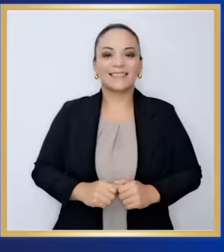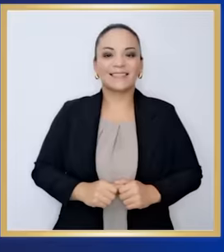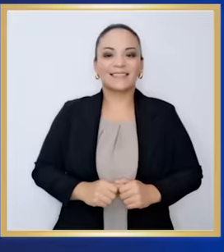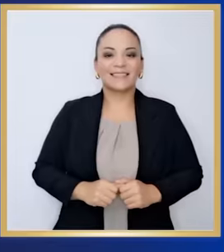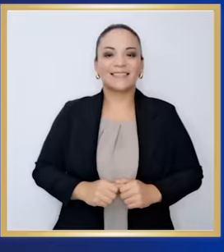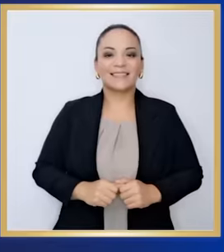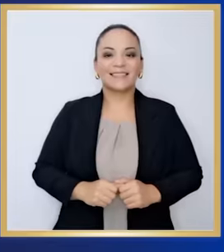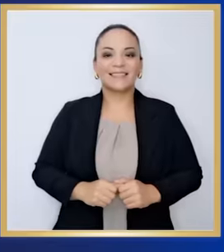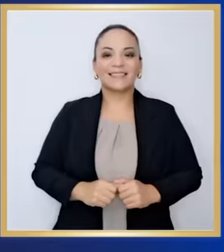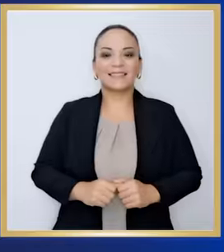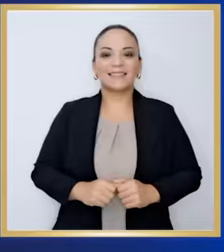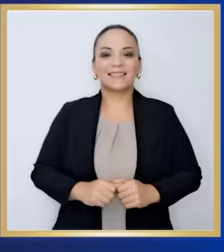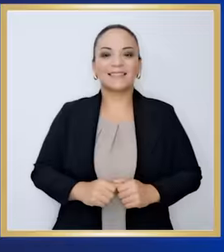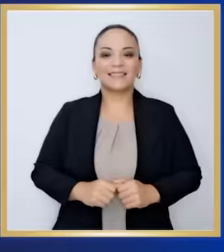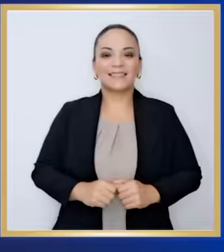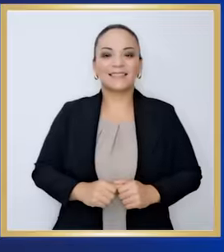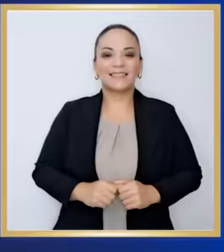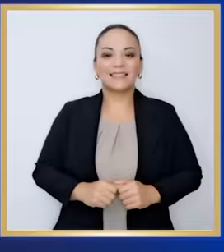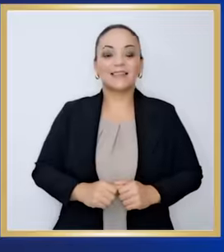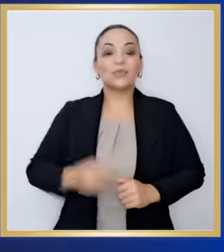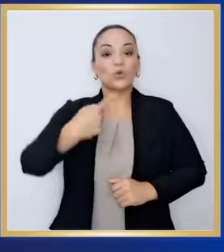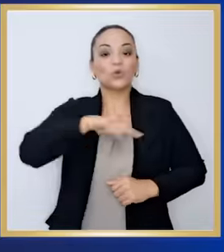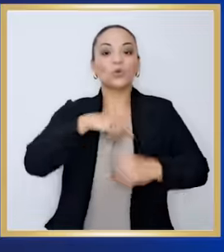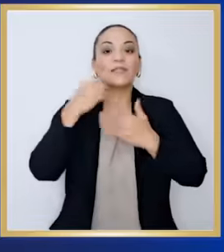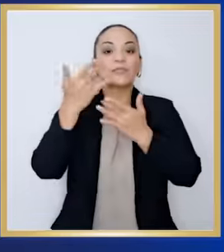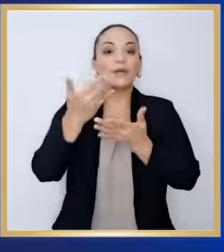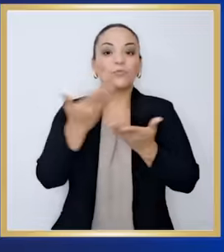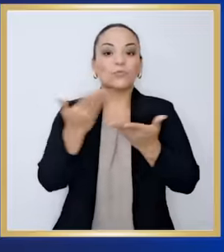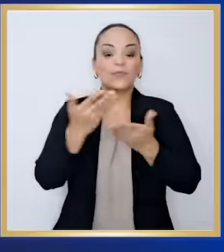estuvimos en Guanacaste. ¡Guanacaste!